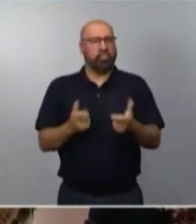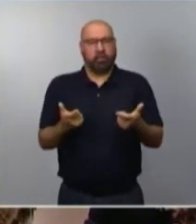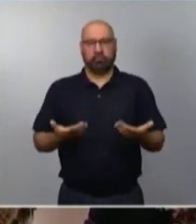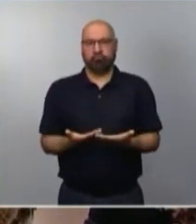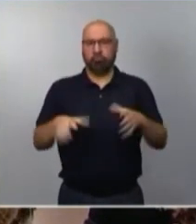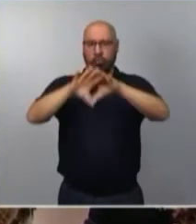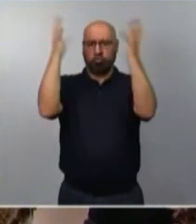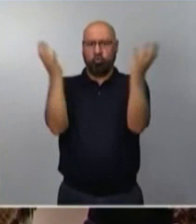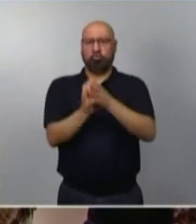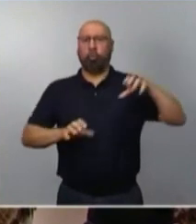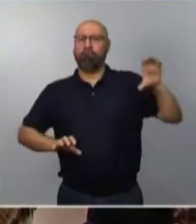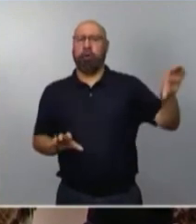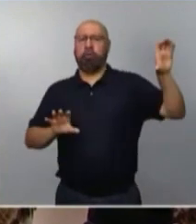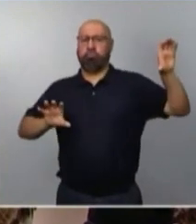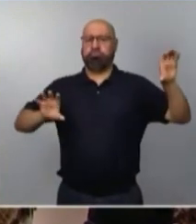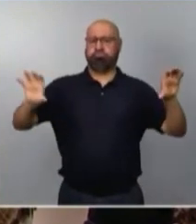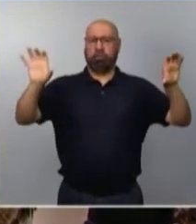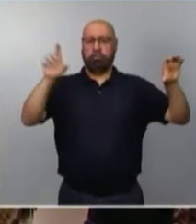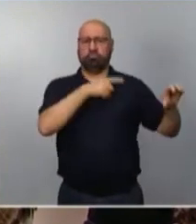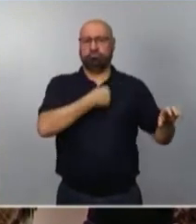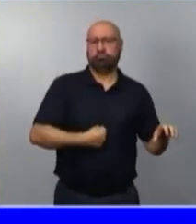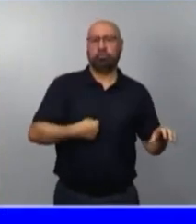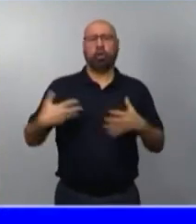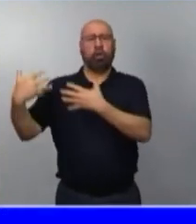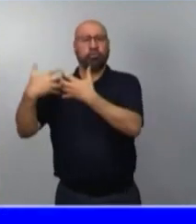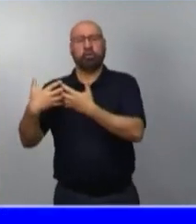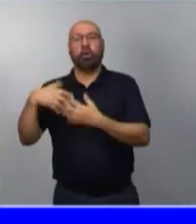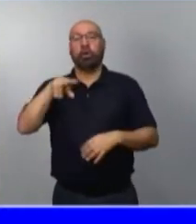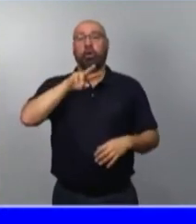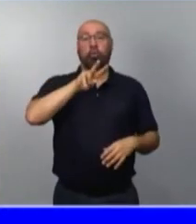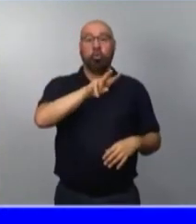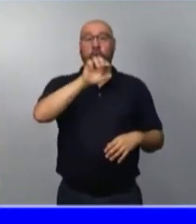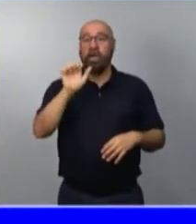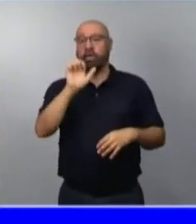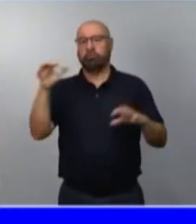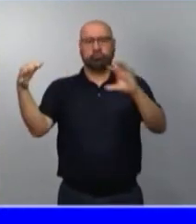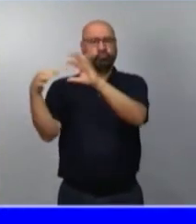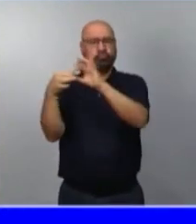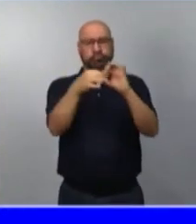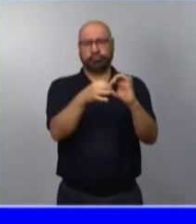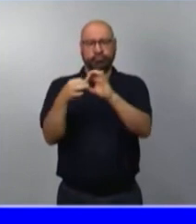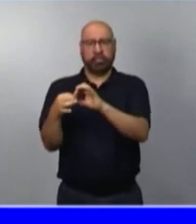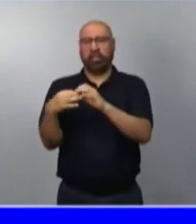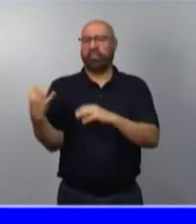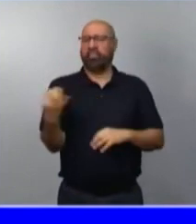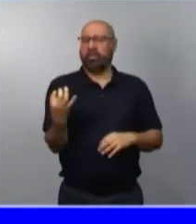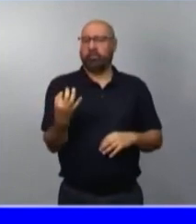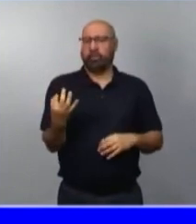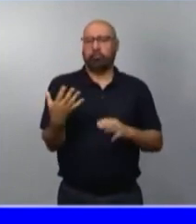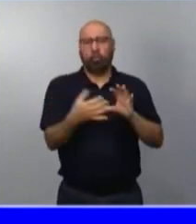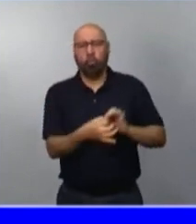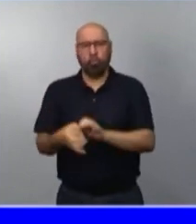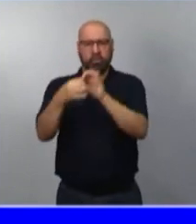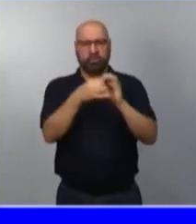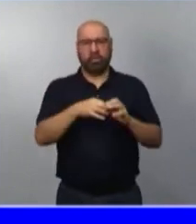geopolíticas crecientes, la Unión Europea debe permanecer unida si queremos hacer de Europa eso, uno de los principales